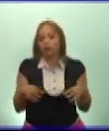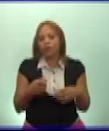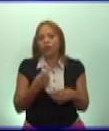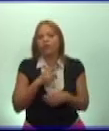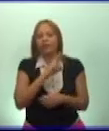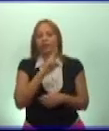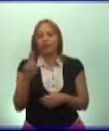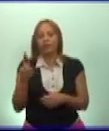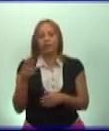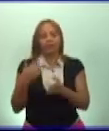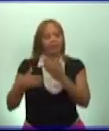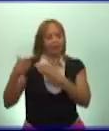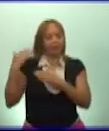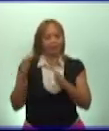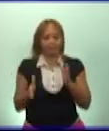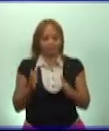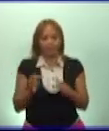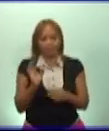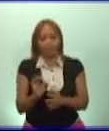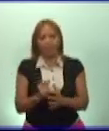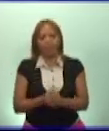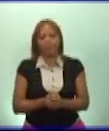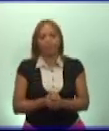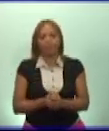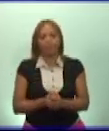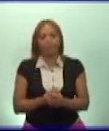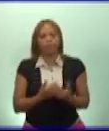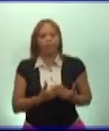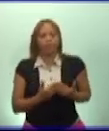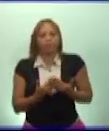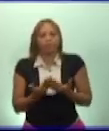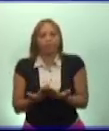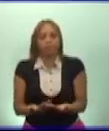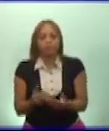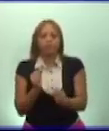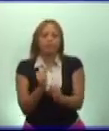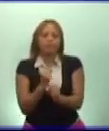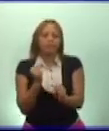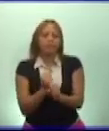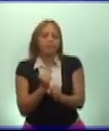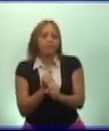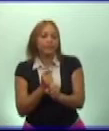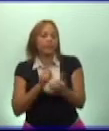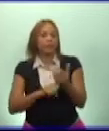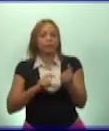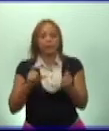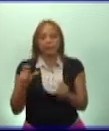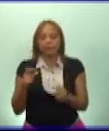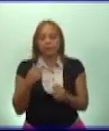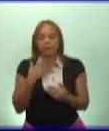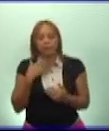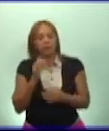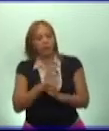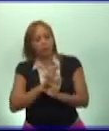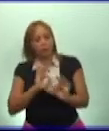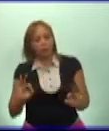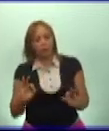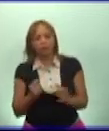República Neocolonial. Su dedicación al trabajo del partido, su honestidad,